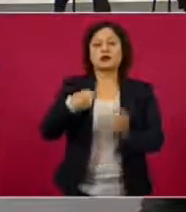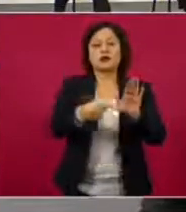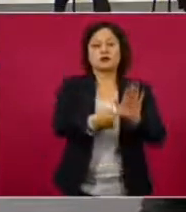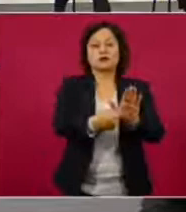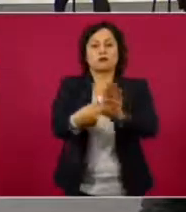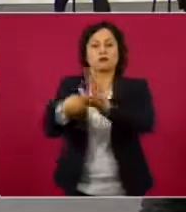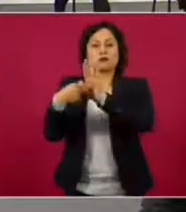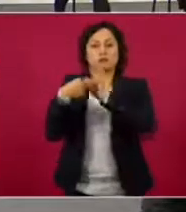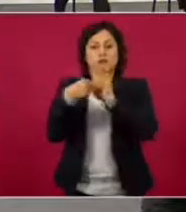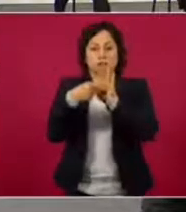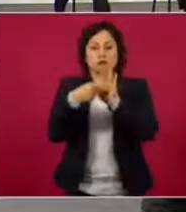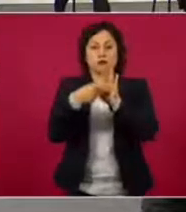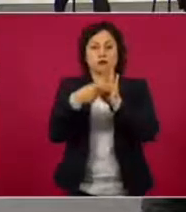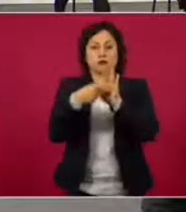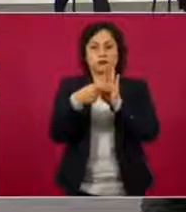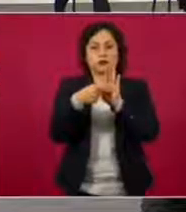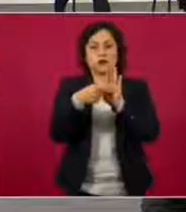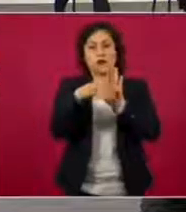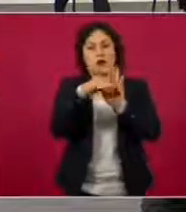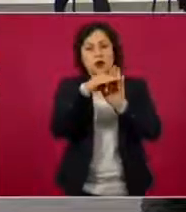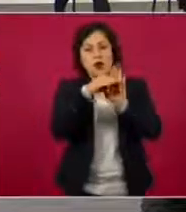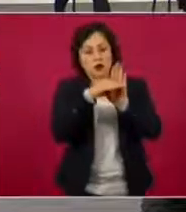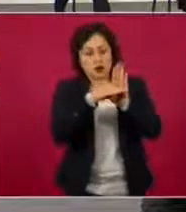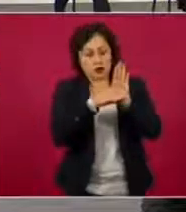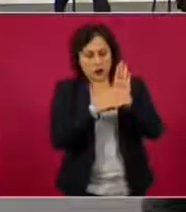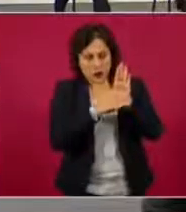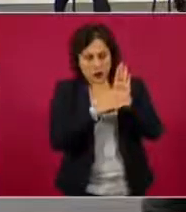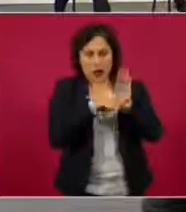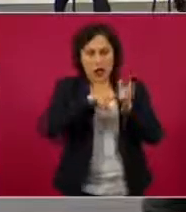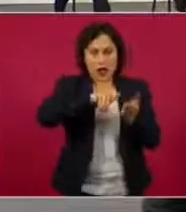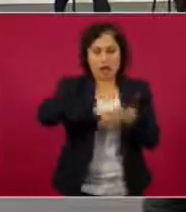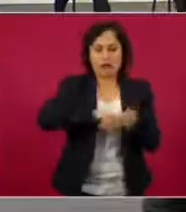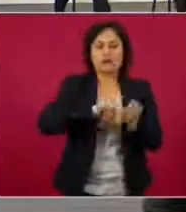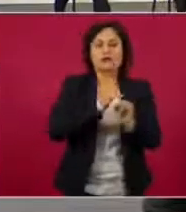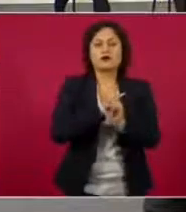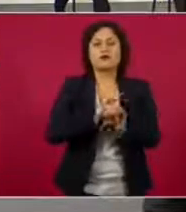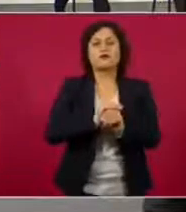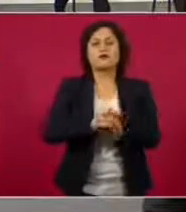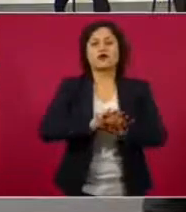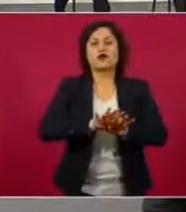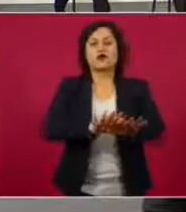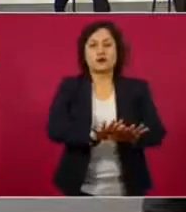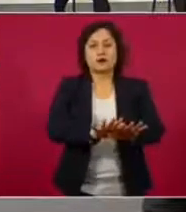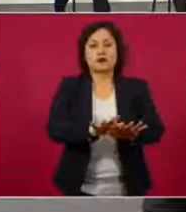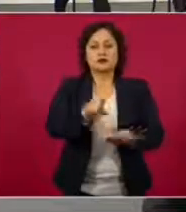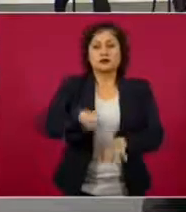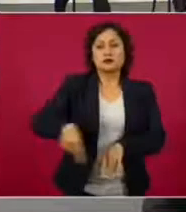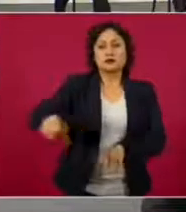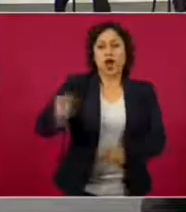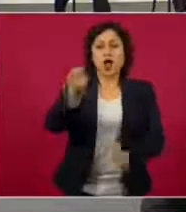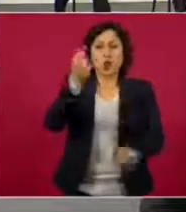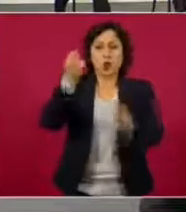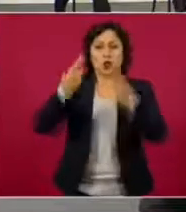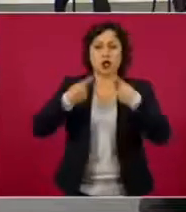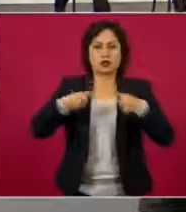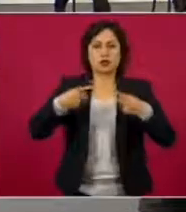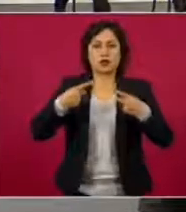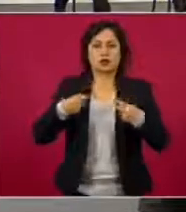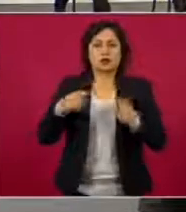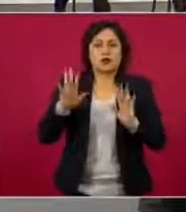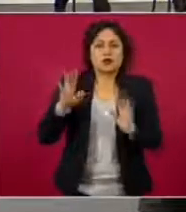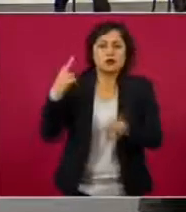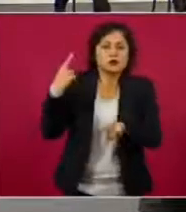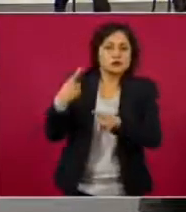de una documentación que personas anónimas hicieron llegar a la